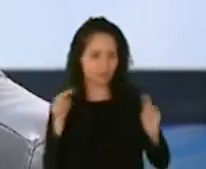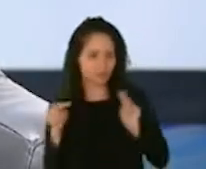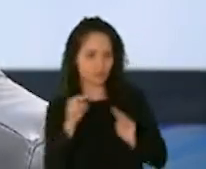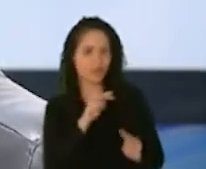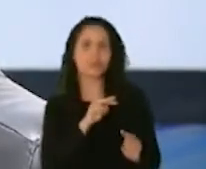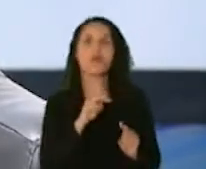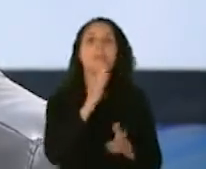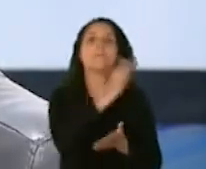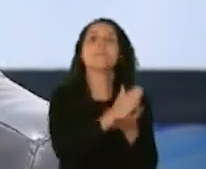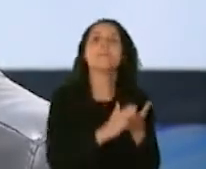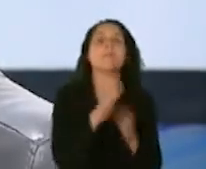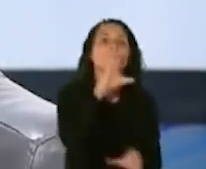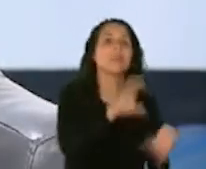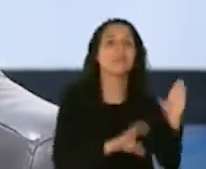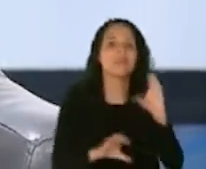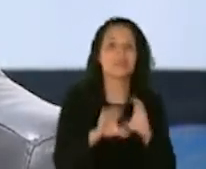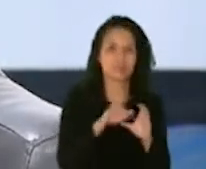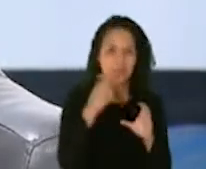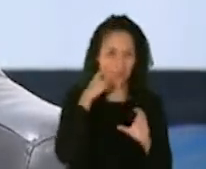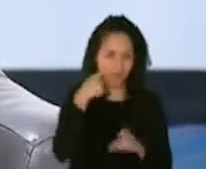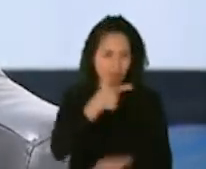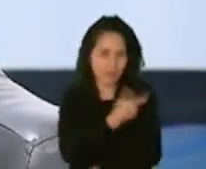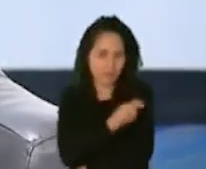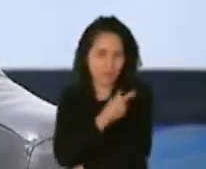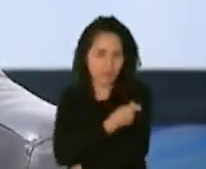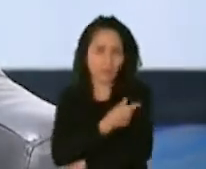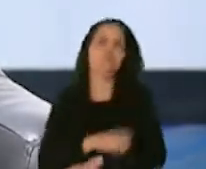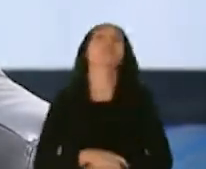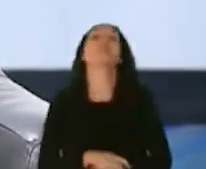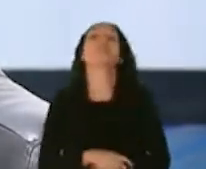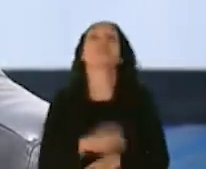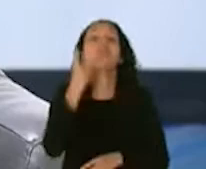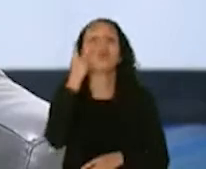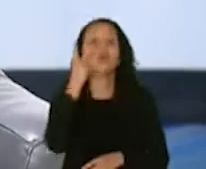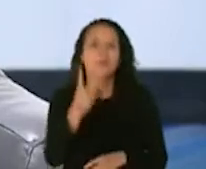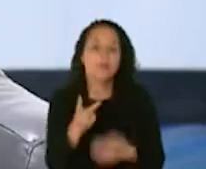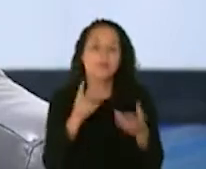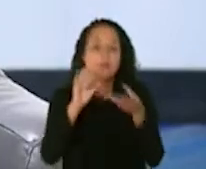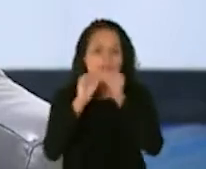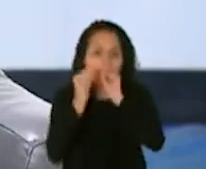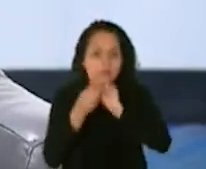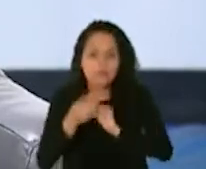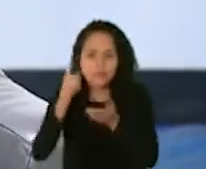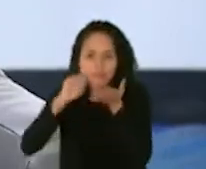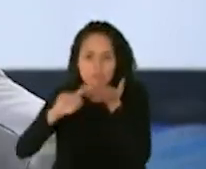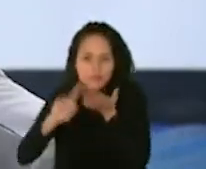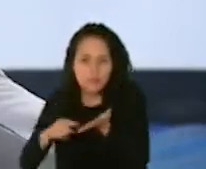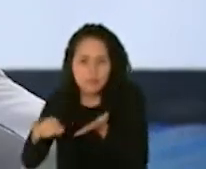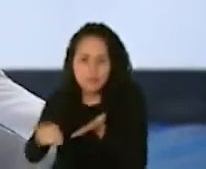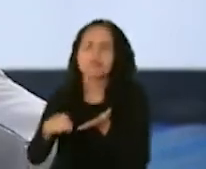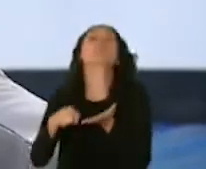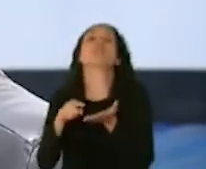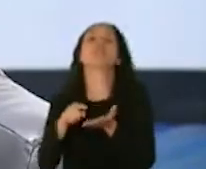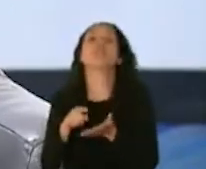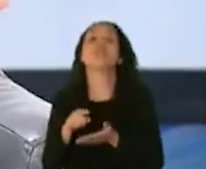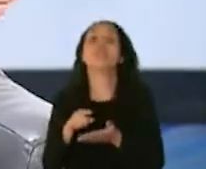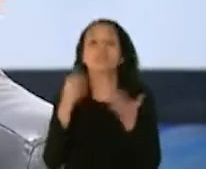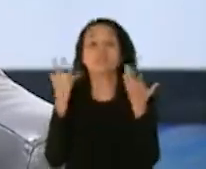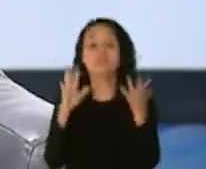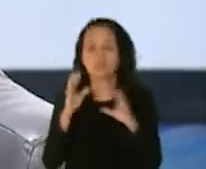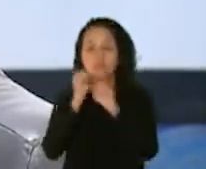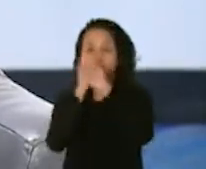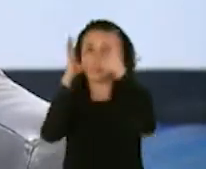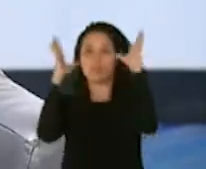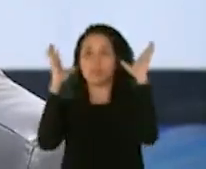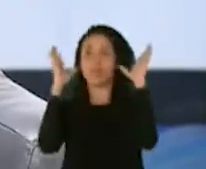parte científica de este asunto, miran los datos de los estudios de investigación y ellos después de ver,